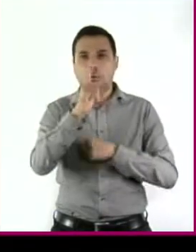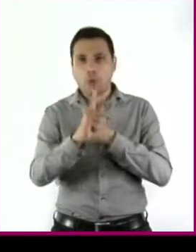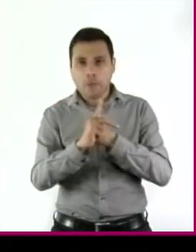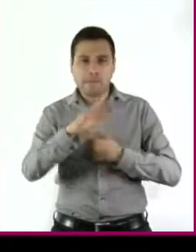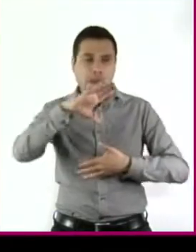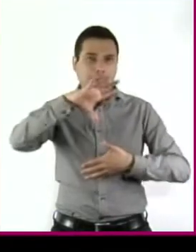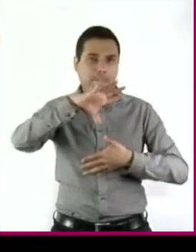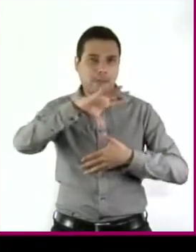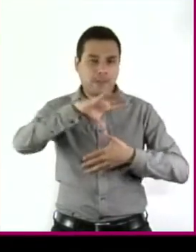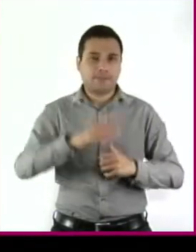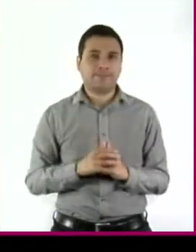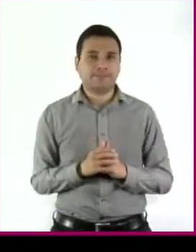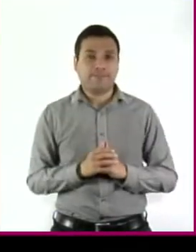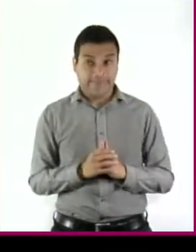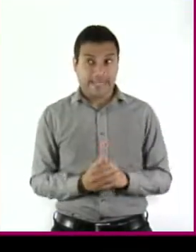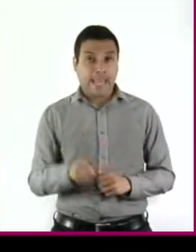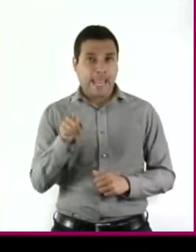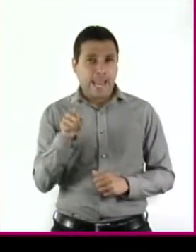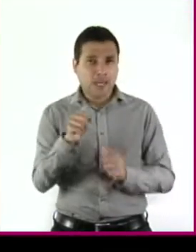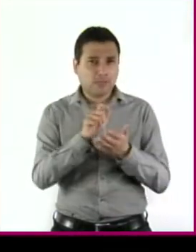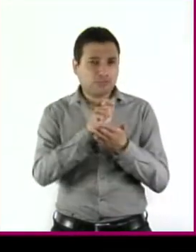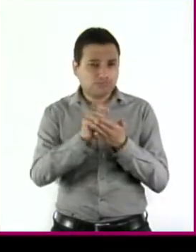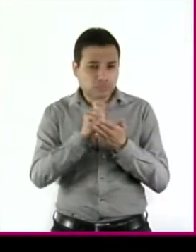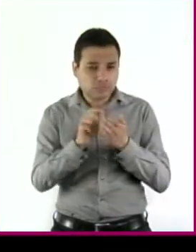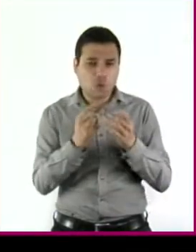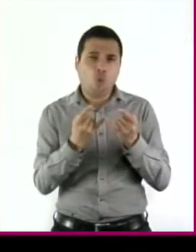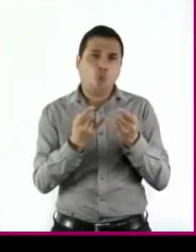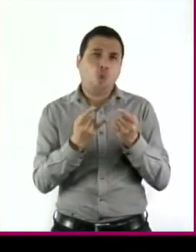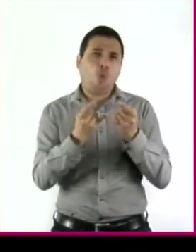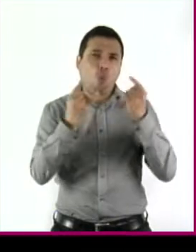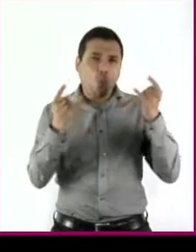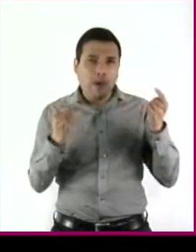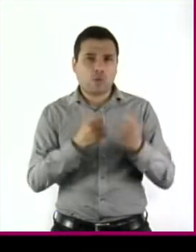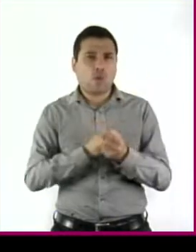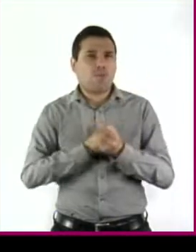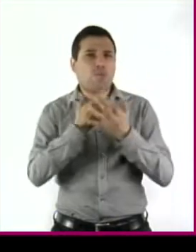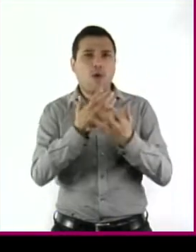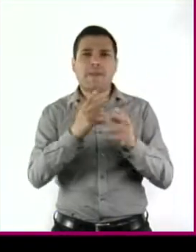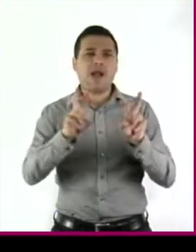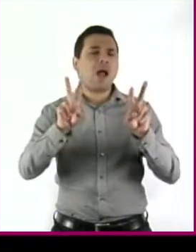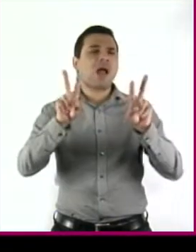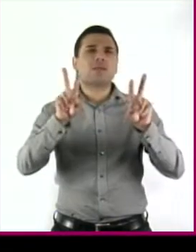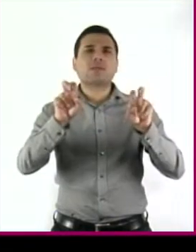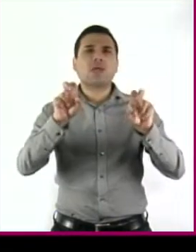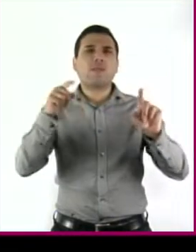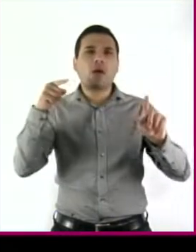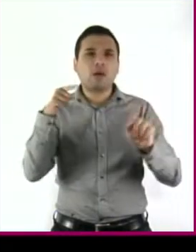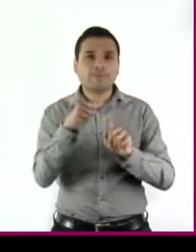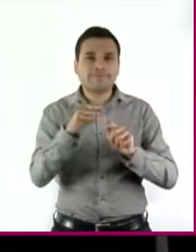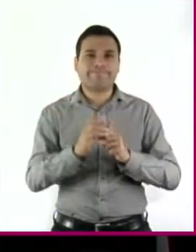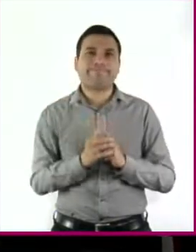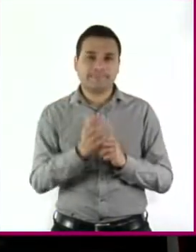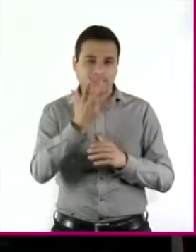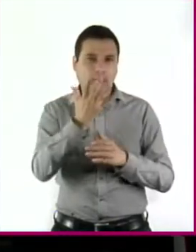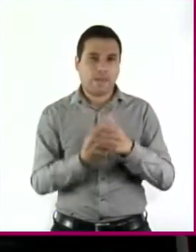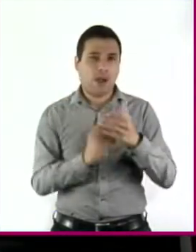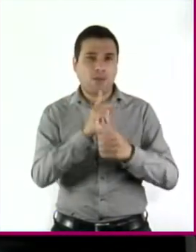ese tiempo, escribió un sinfín de cuentos y poemas que hablaban sobre el exilio y la rebeldía.